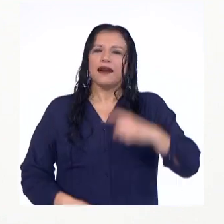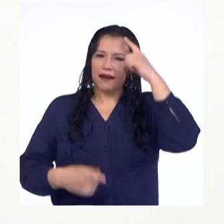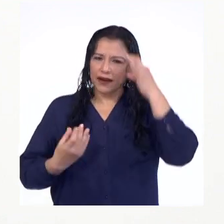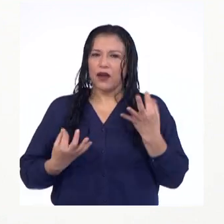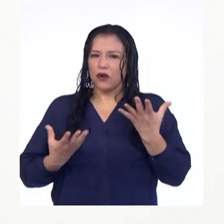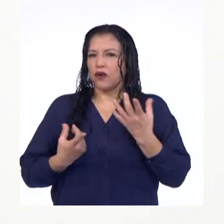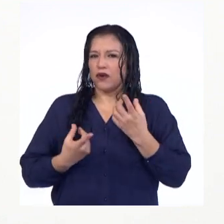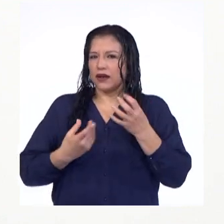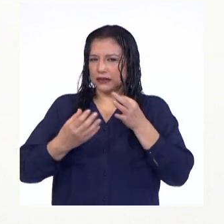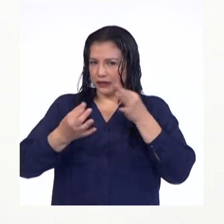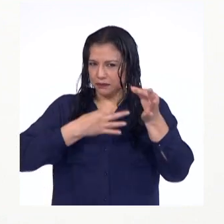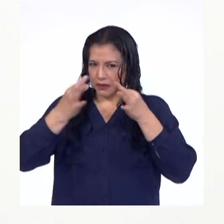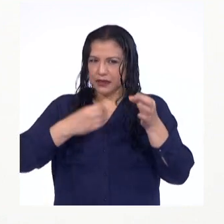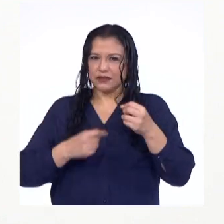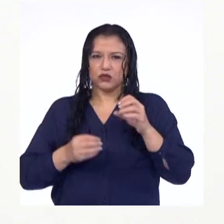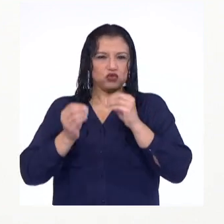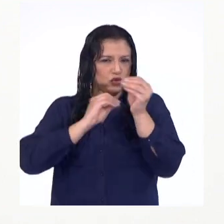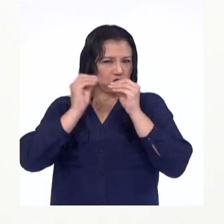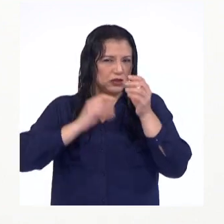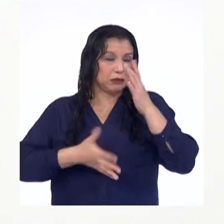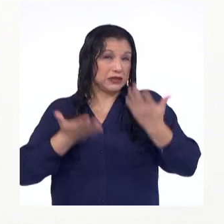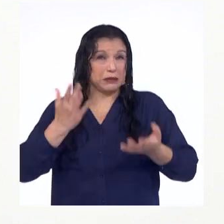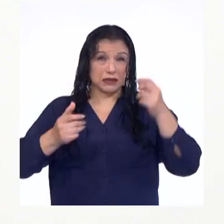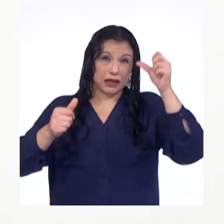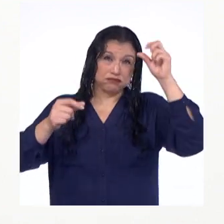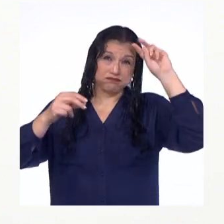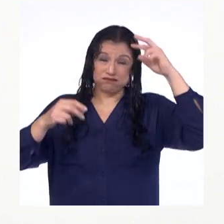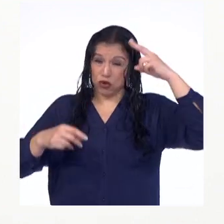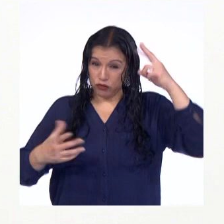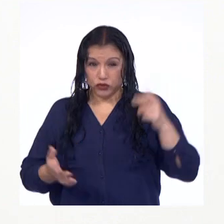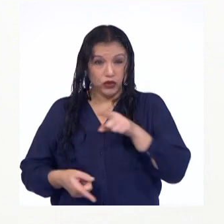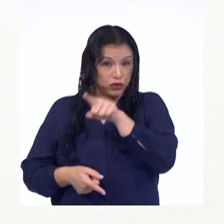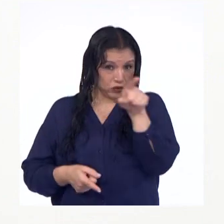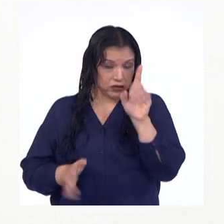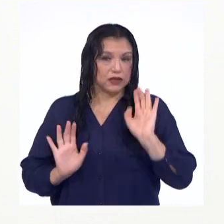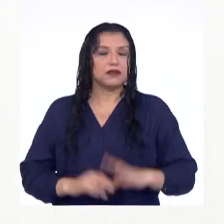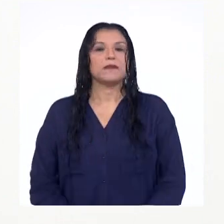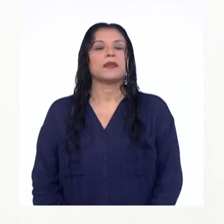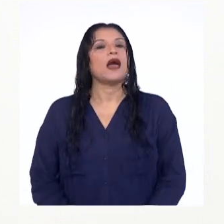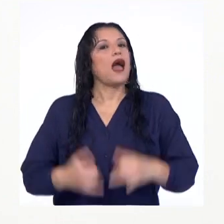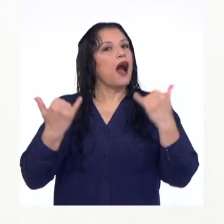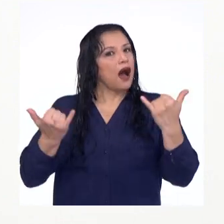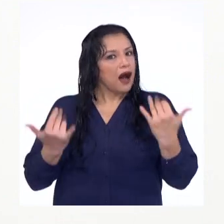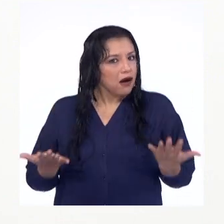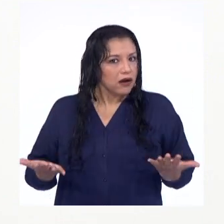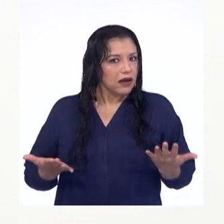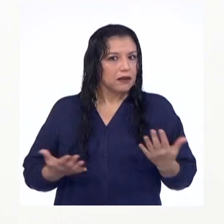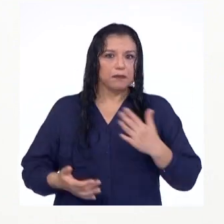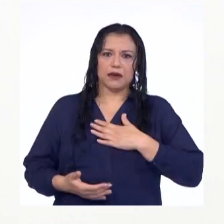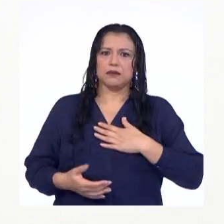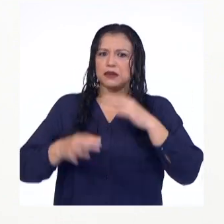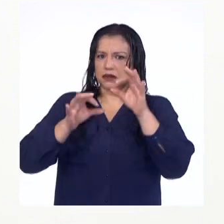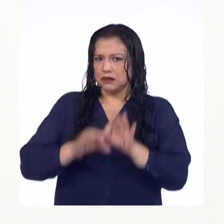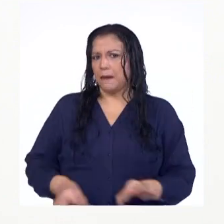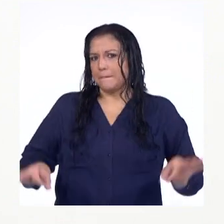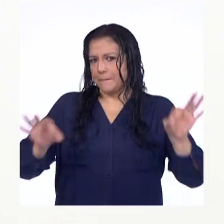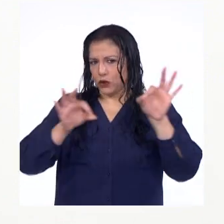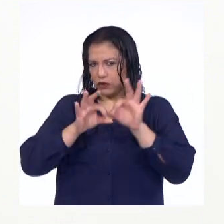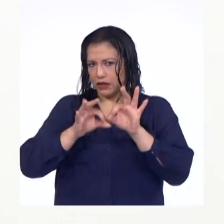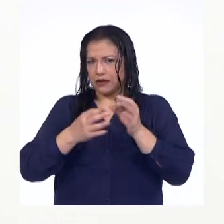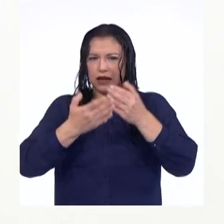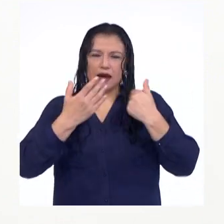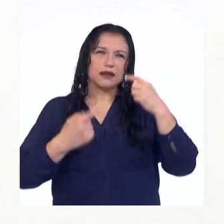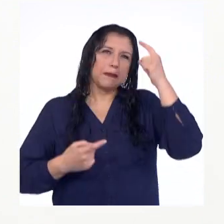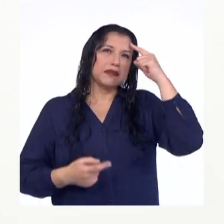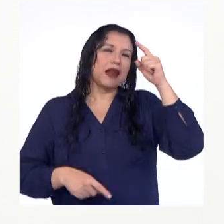solucionamos una primera confusión que podría surgir en cualquiera de ustedes. Ahora bien, para mí es importante anticiparme a